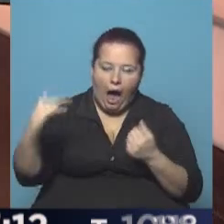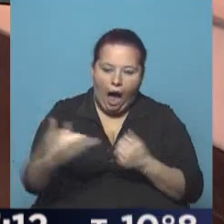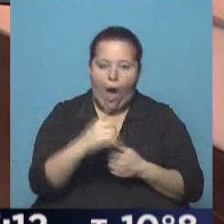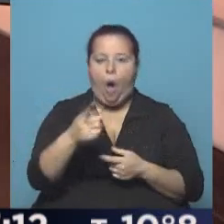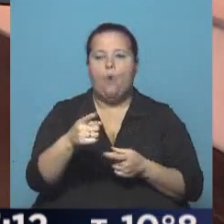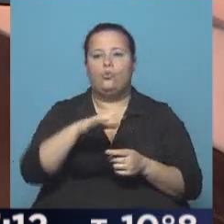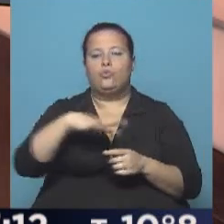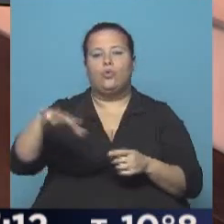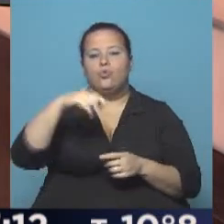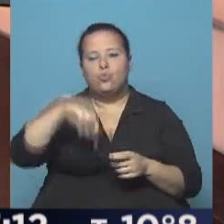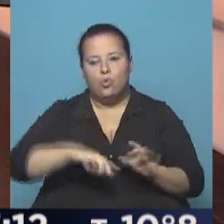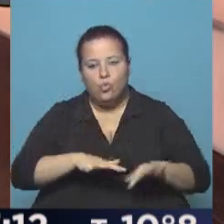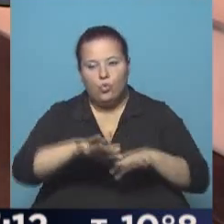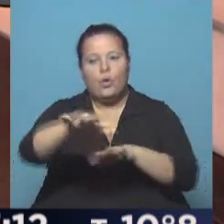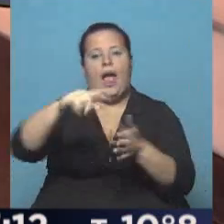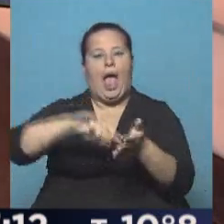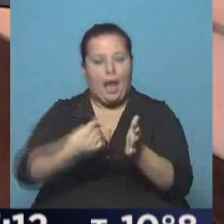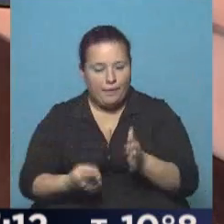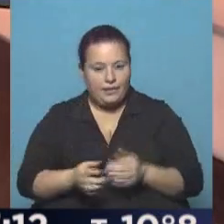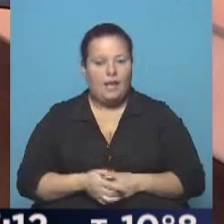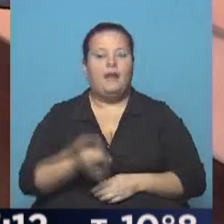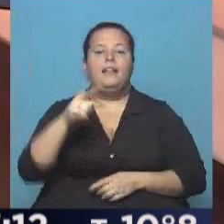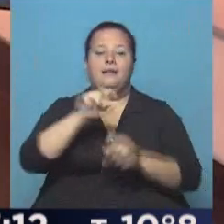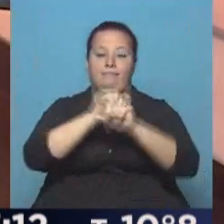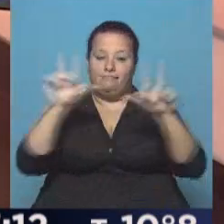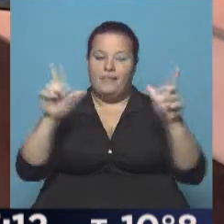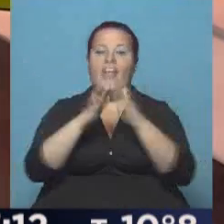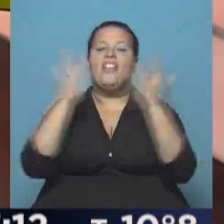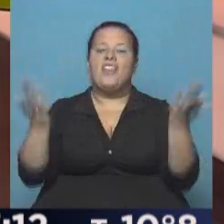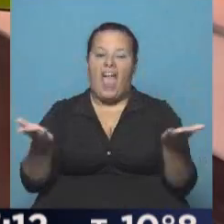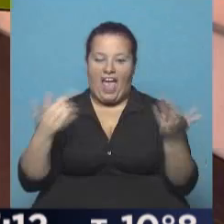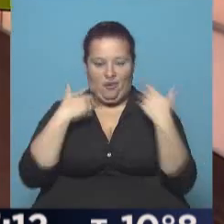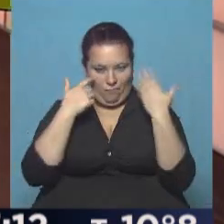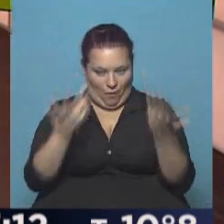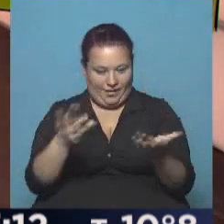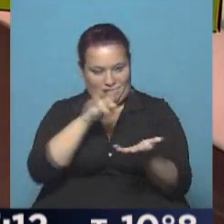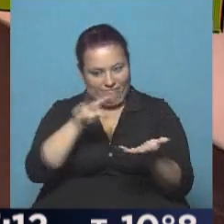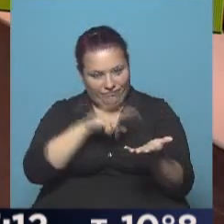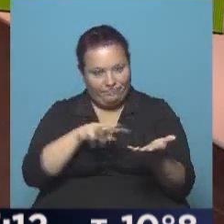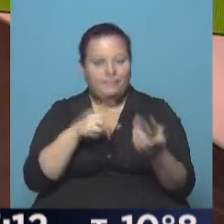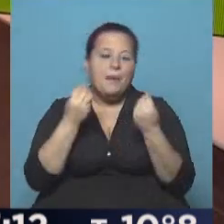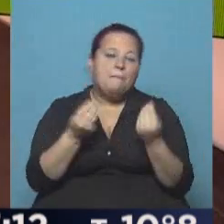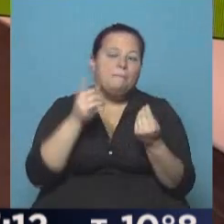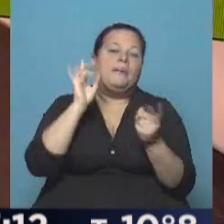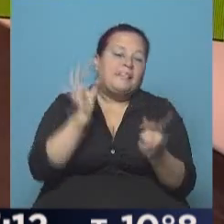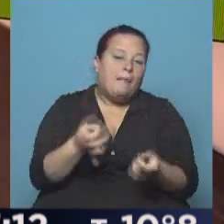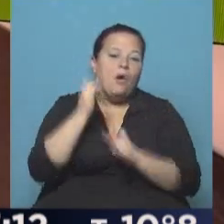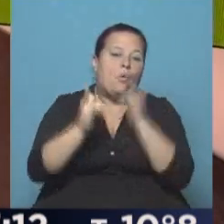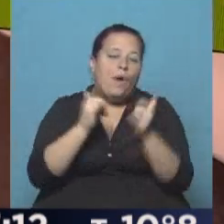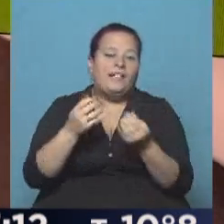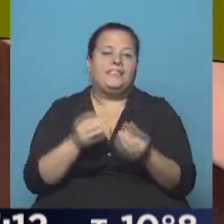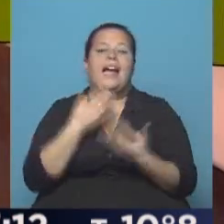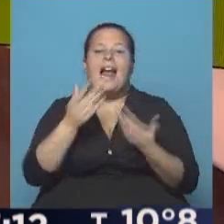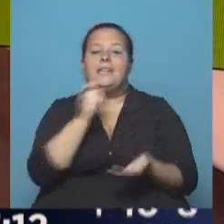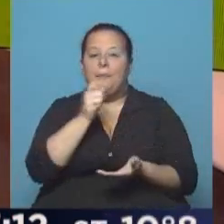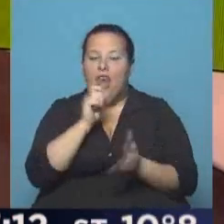de la zona sur a lo que es Capital Federal y la portada de los diarios que ya mismo te estamos leyendo como para también acercarnos a través de